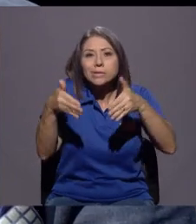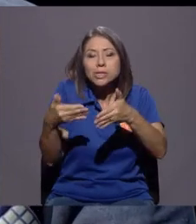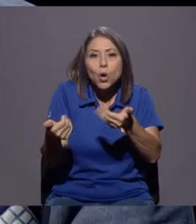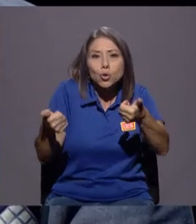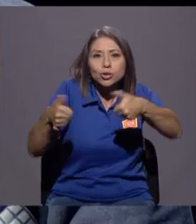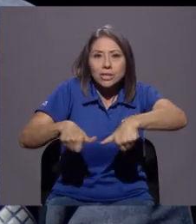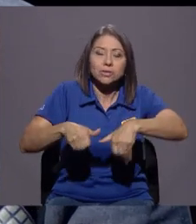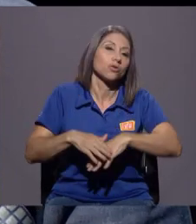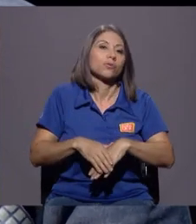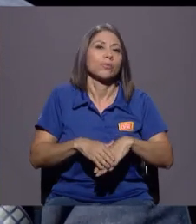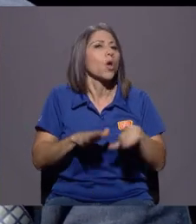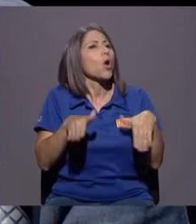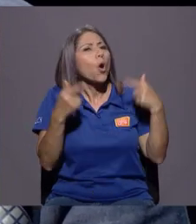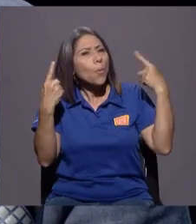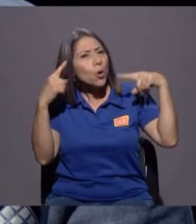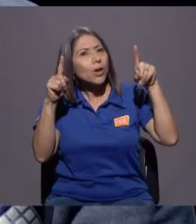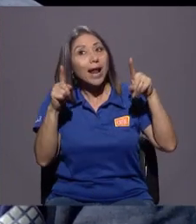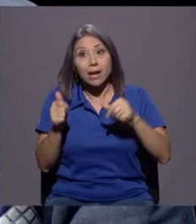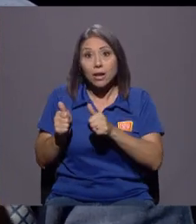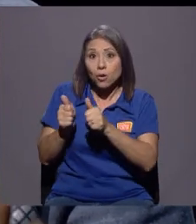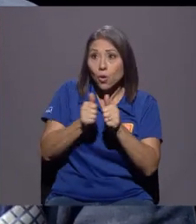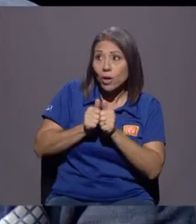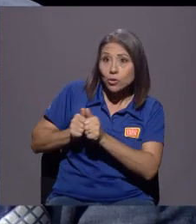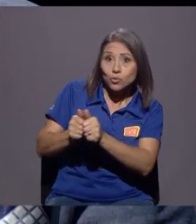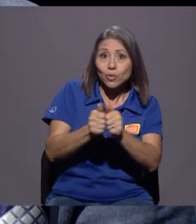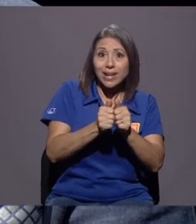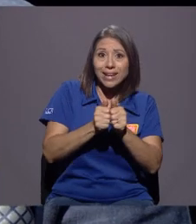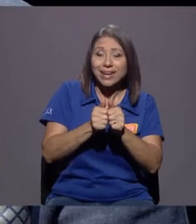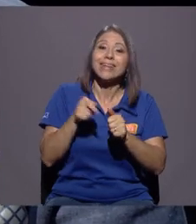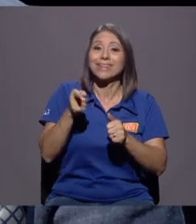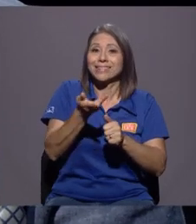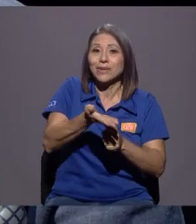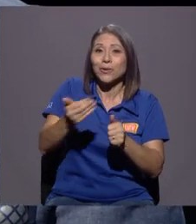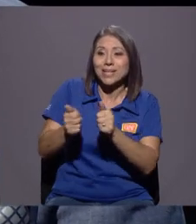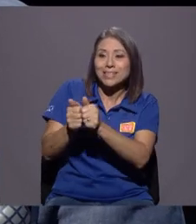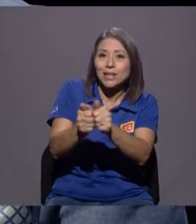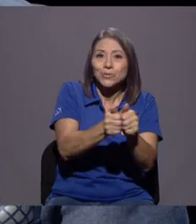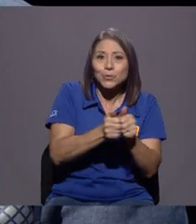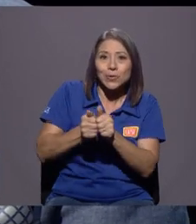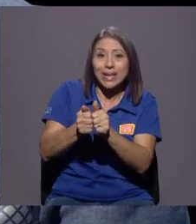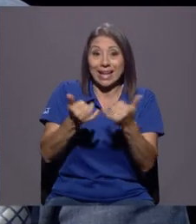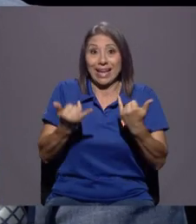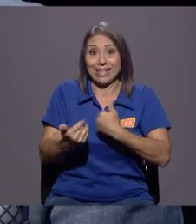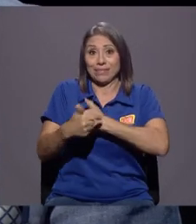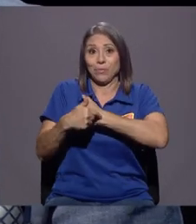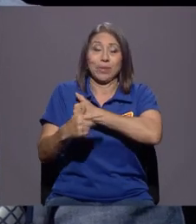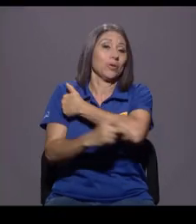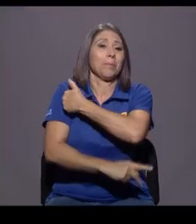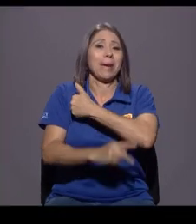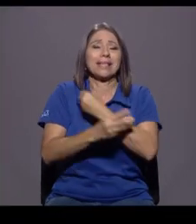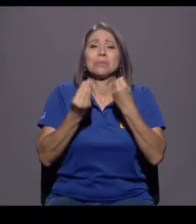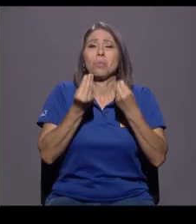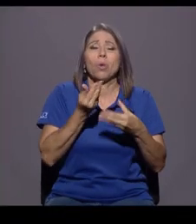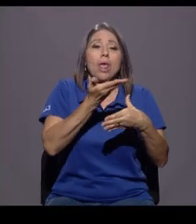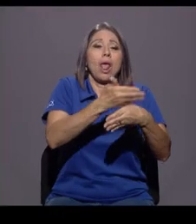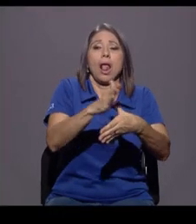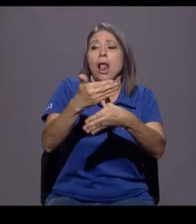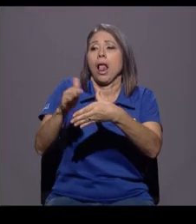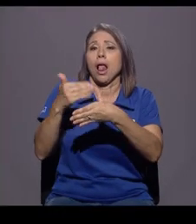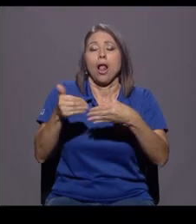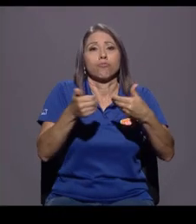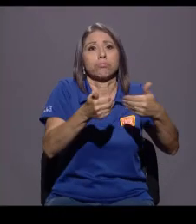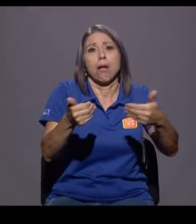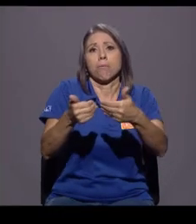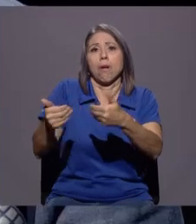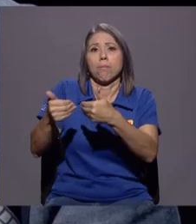lograr? Lo que nos une. ¿Cómo lograr esas cosas que nos unen cuando en el país, en este momento que estamos tan polarizados, casualmente deberíamos